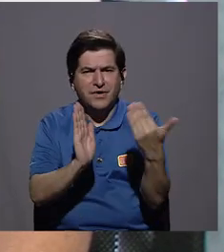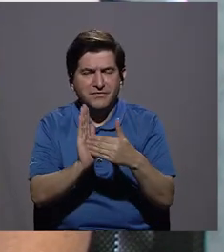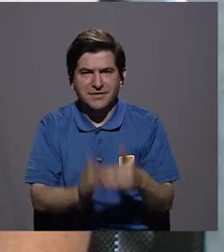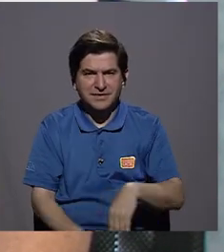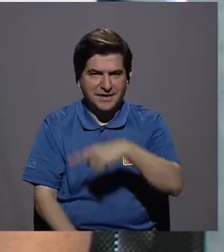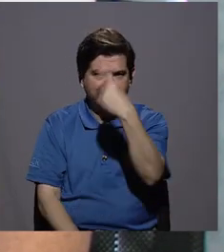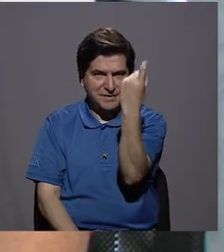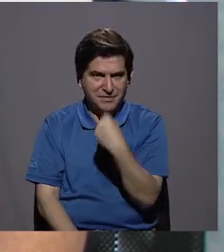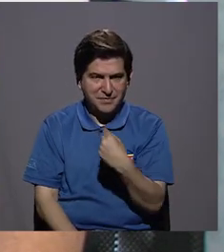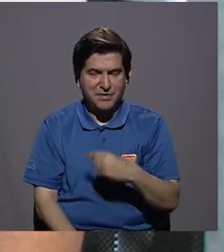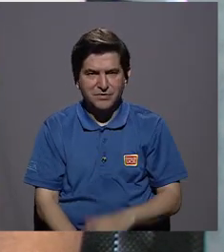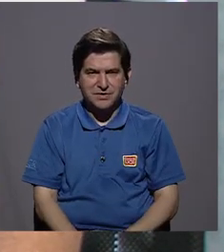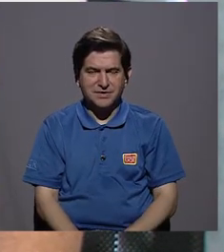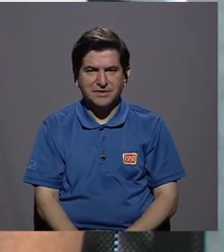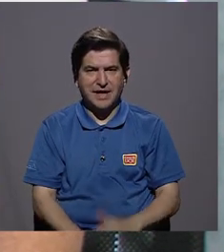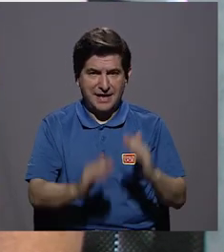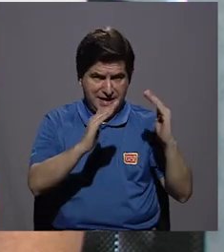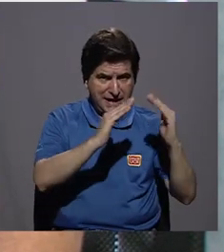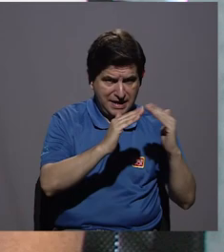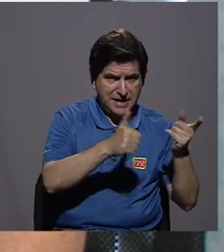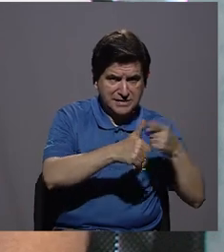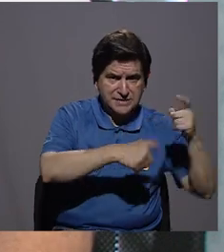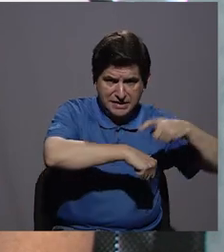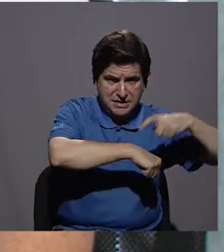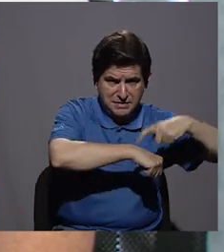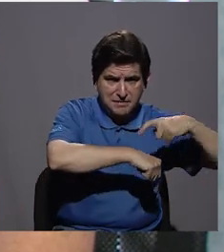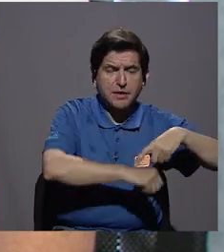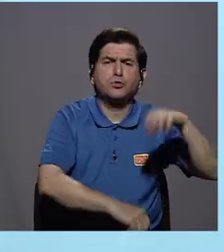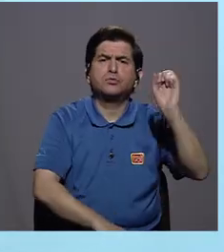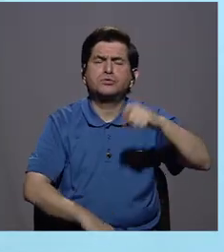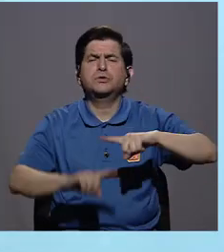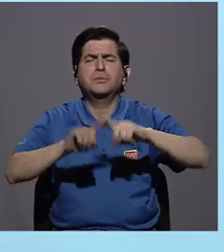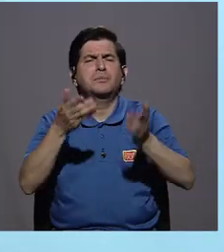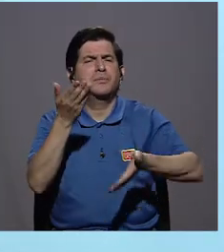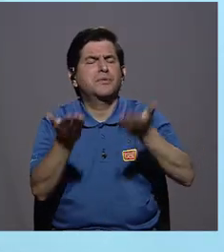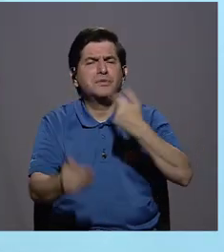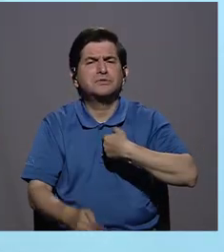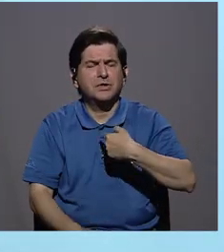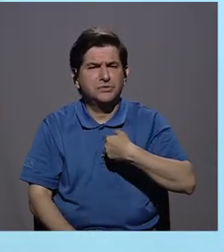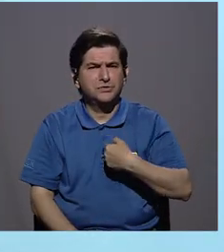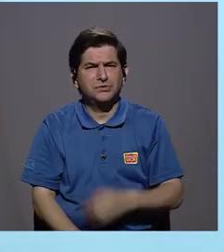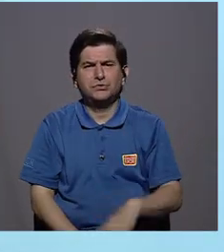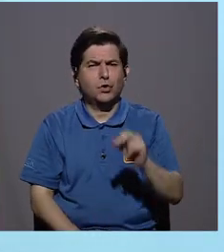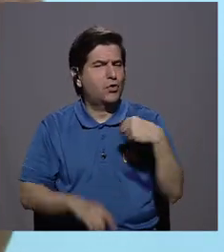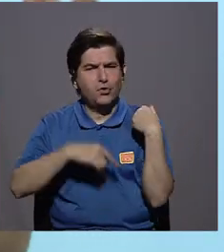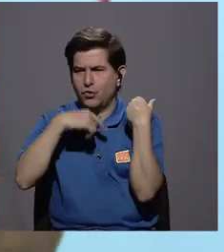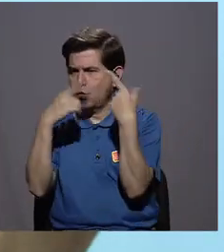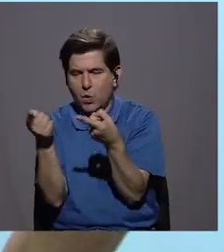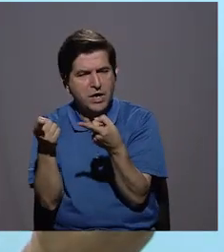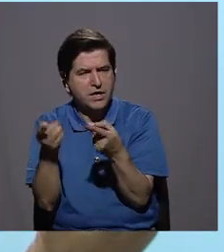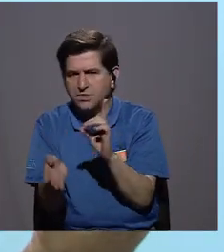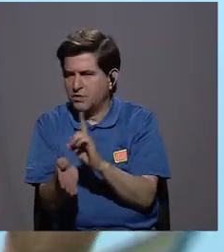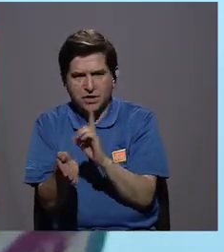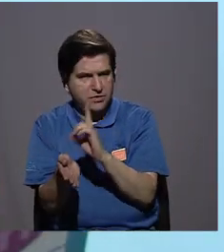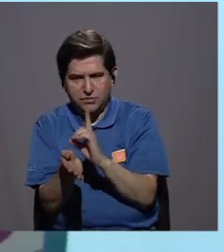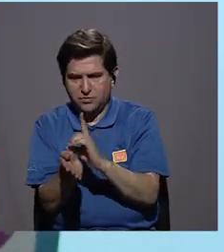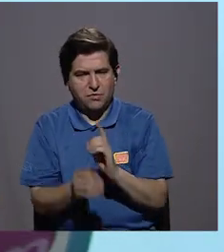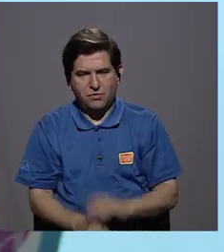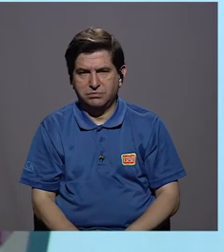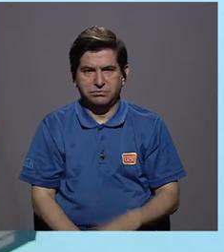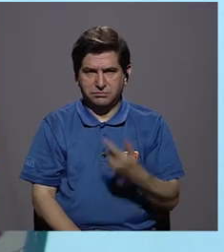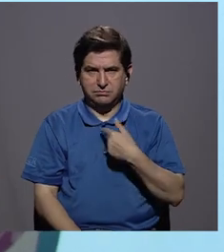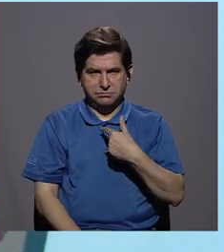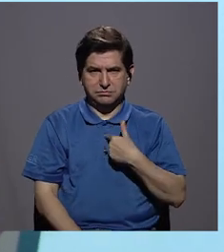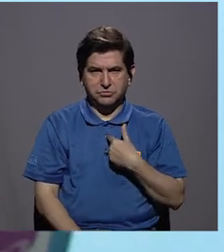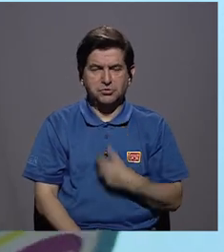Me estás preguntando sobre los cuidados, digamos, en casa, ante una herida. Sí, en casa. Pero, digamos, yo todavía no he ido, a lo mejor, al médico. Todavía yo